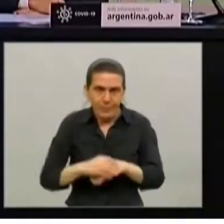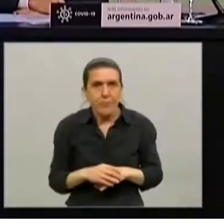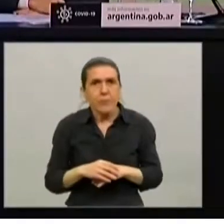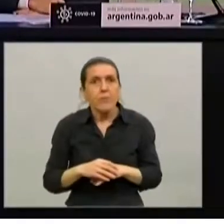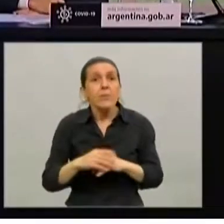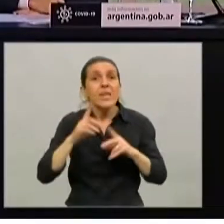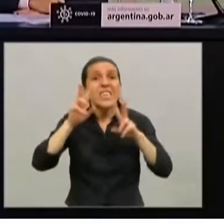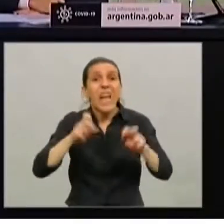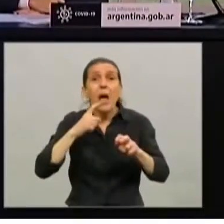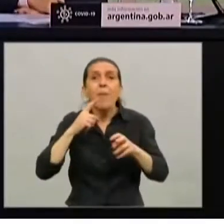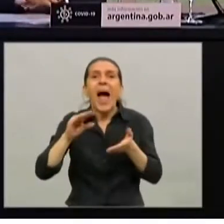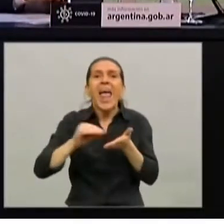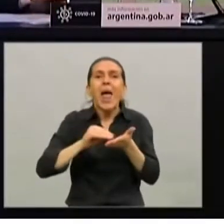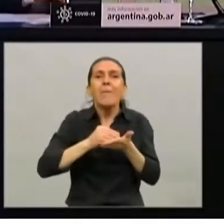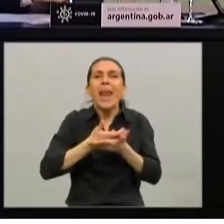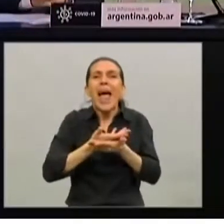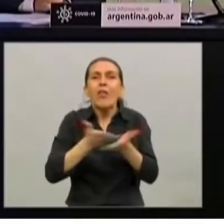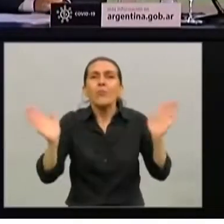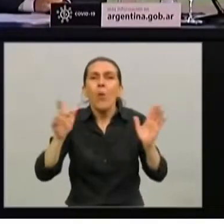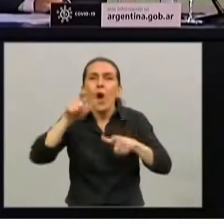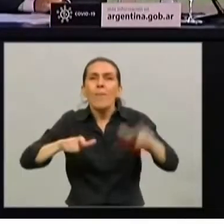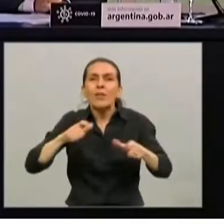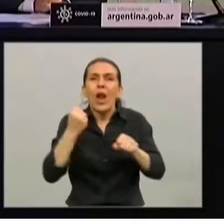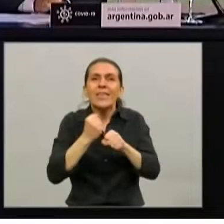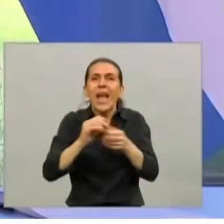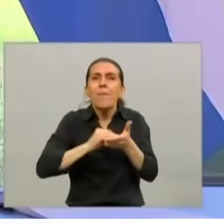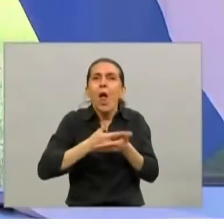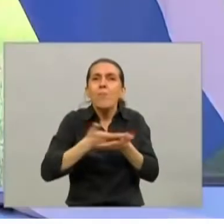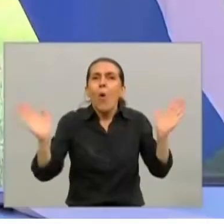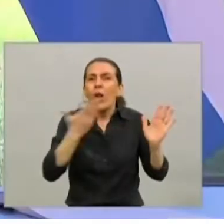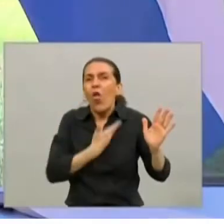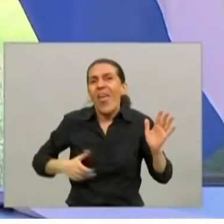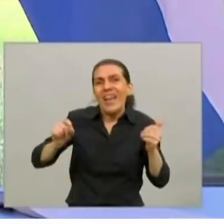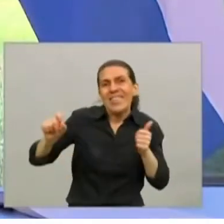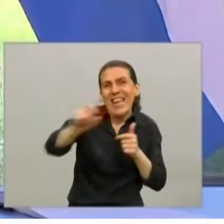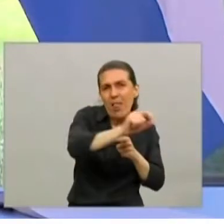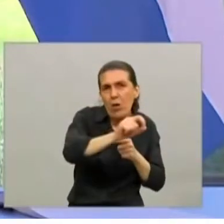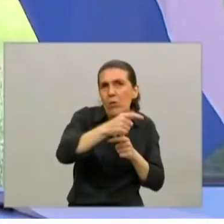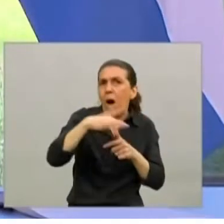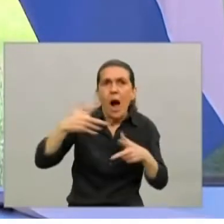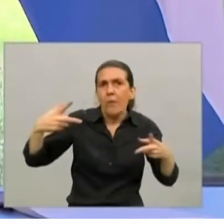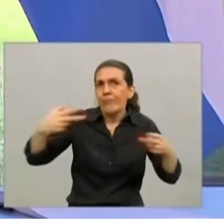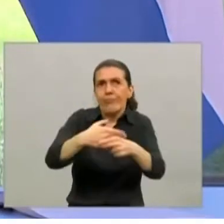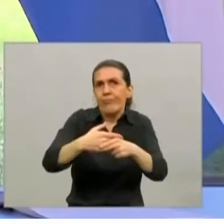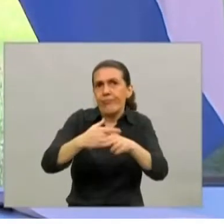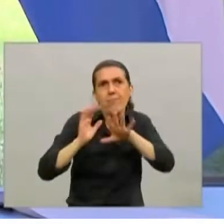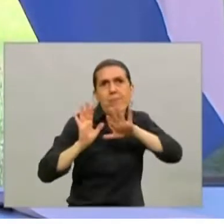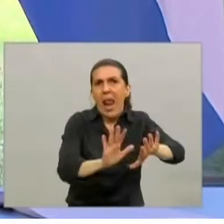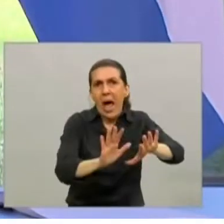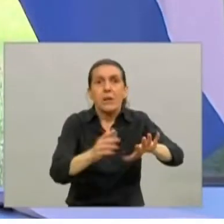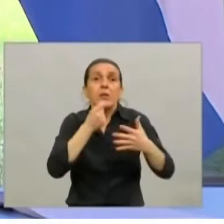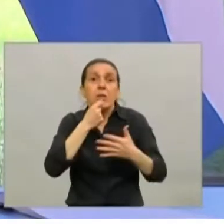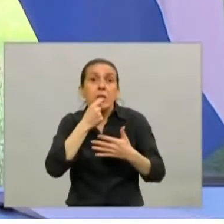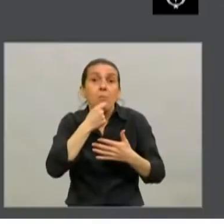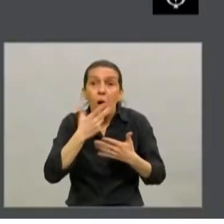En la actividad pública, el empleo público, vamos a frenarlo, porque si frenamos la asistencia